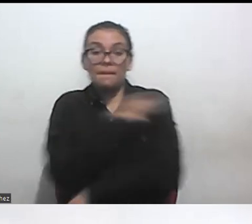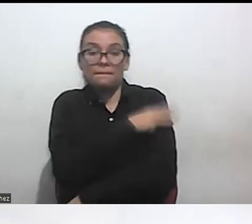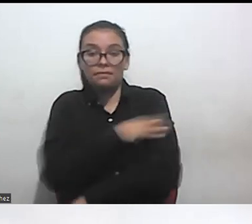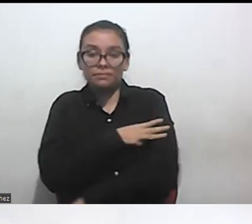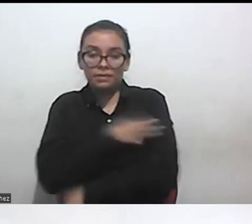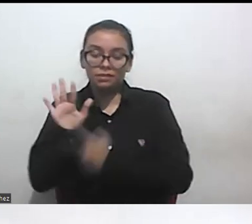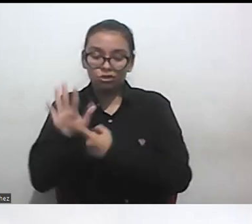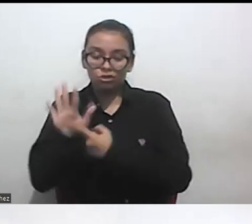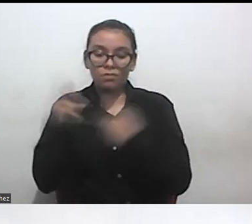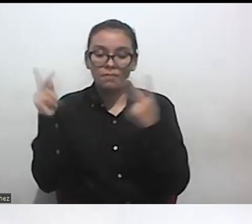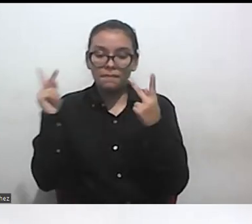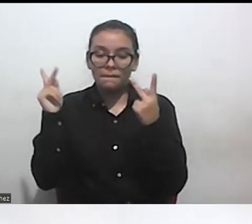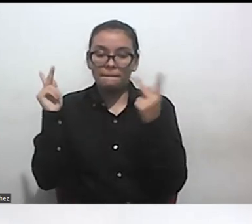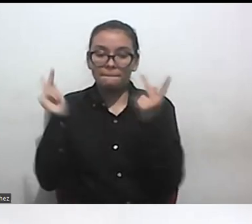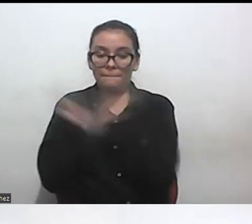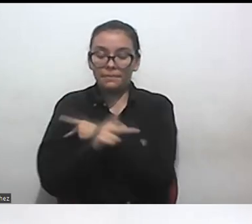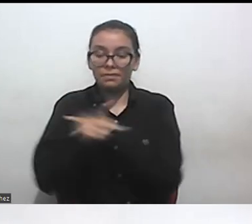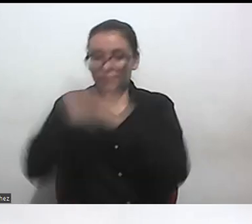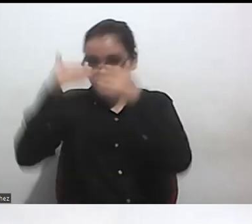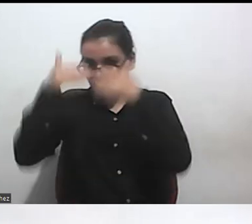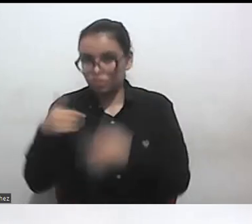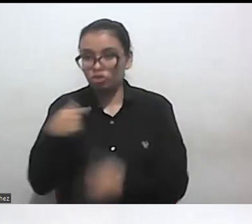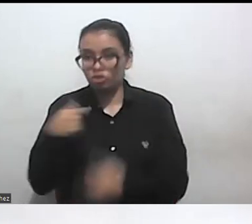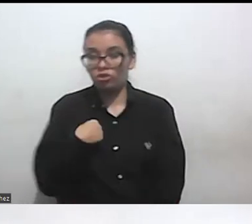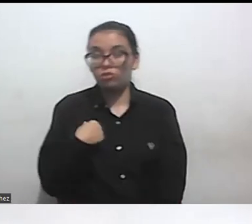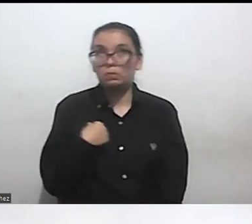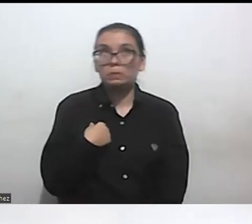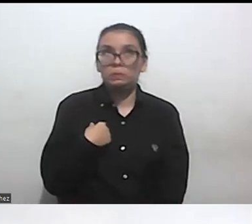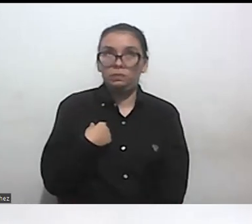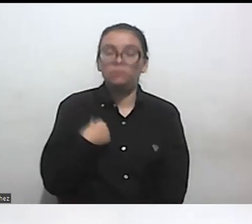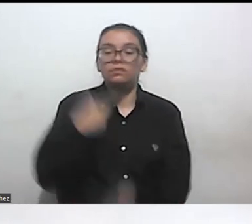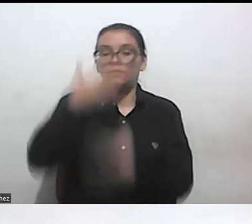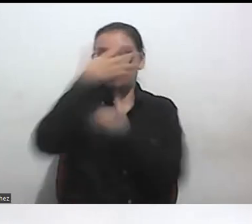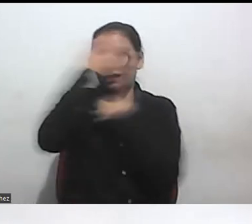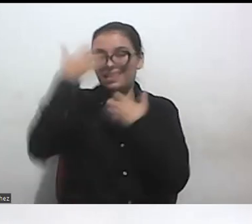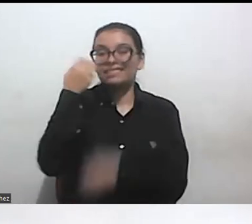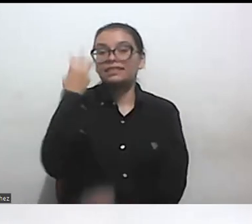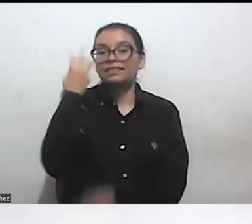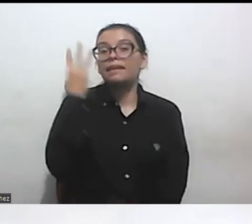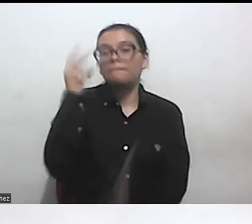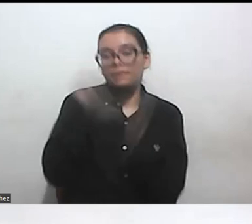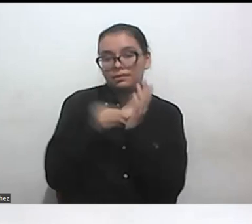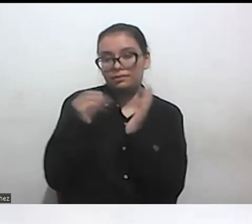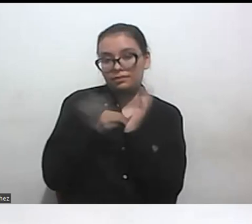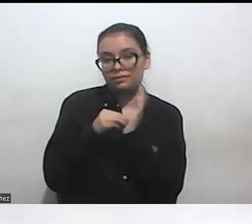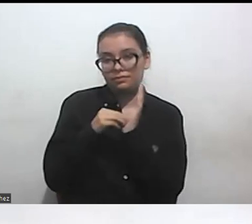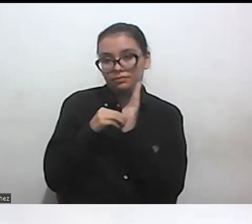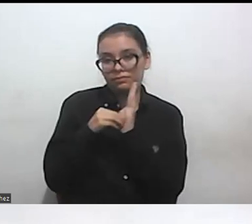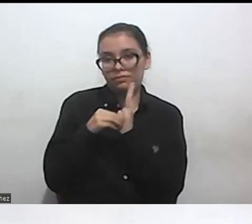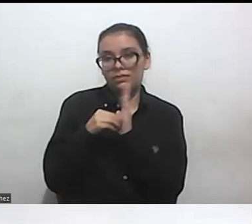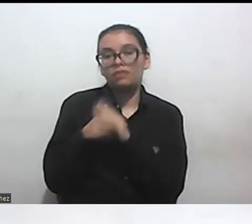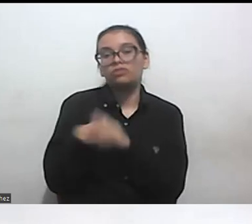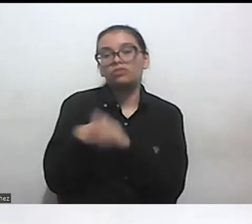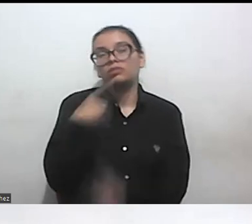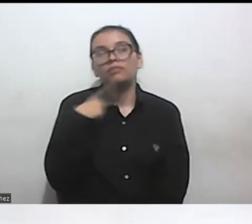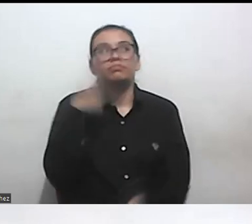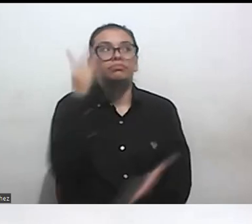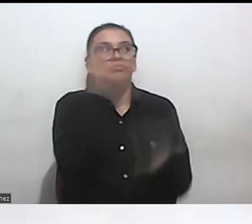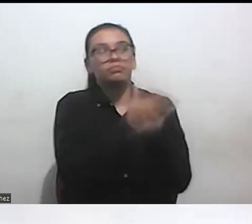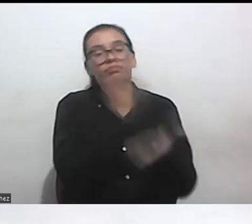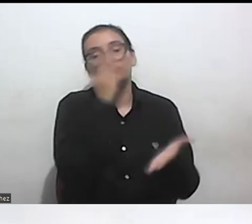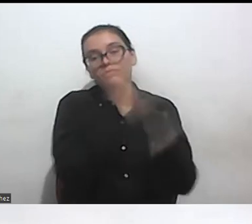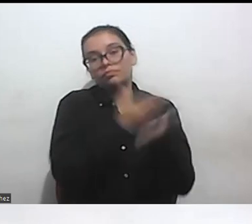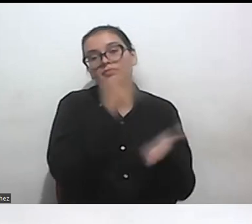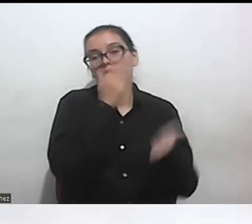he tenido tres atentados llevo miles de de de denuncias tengo más de 250